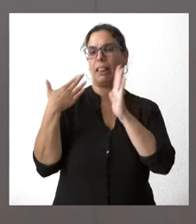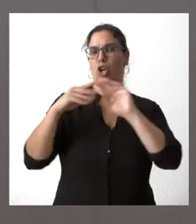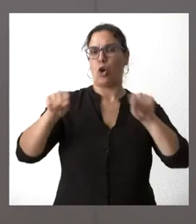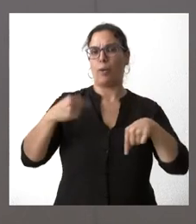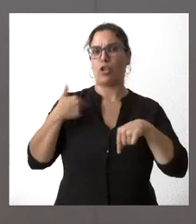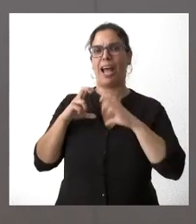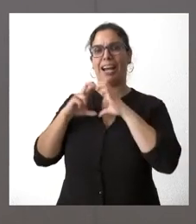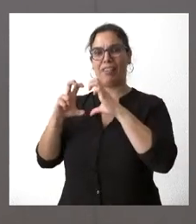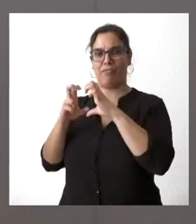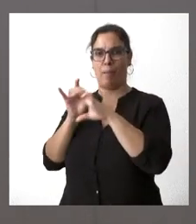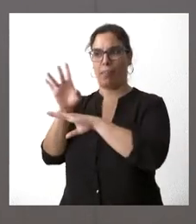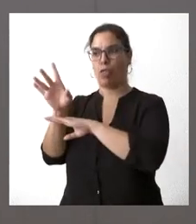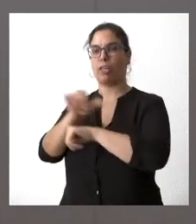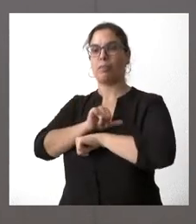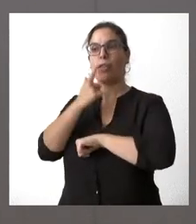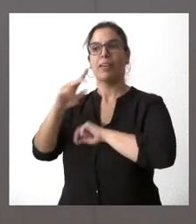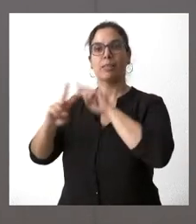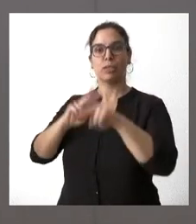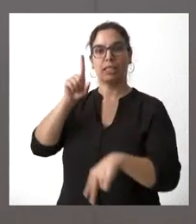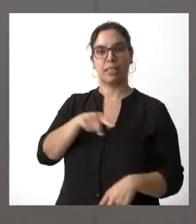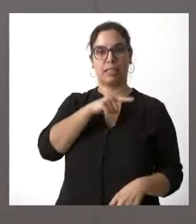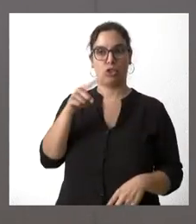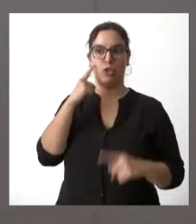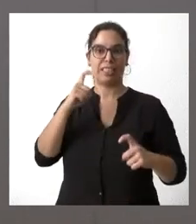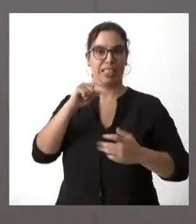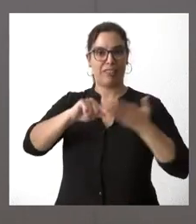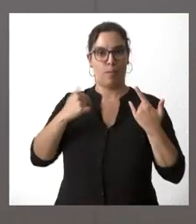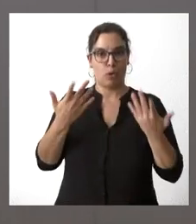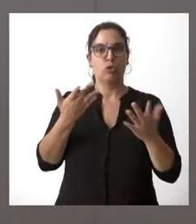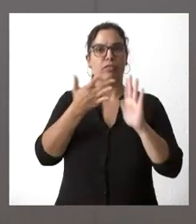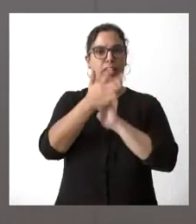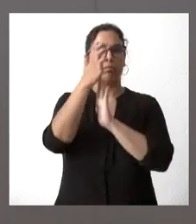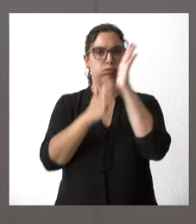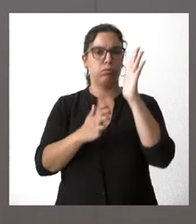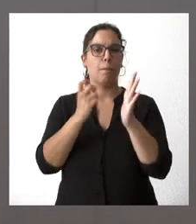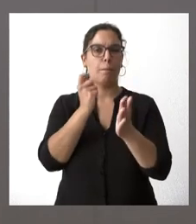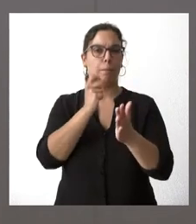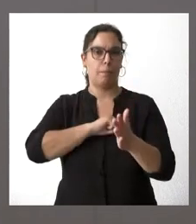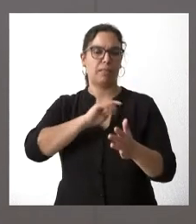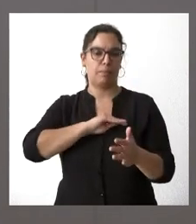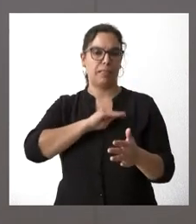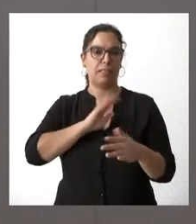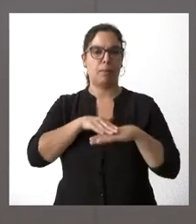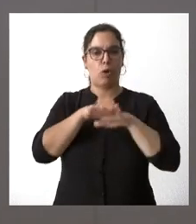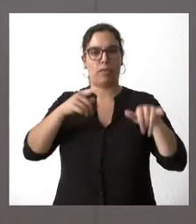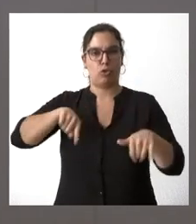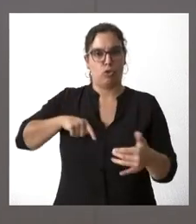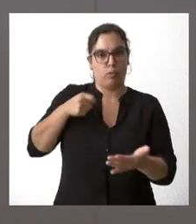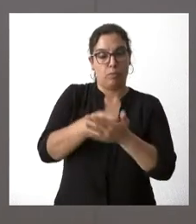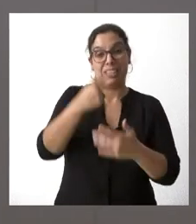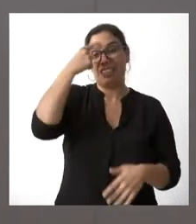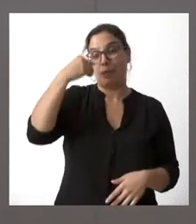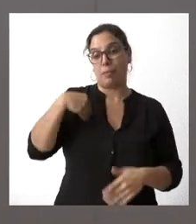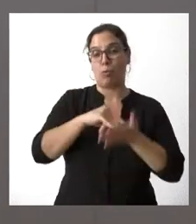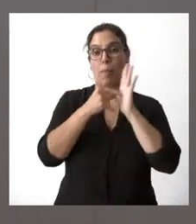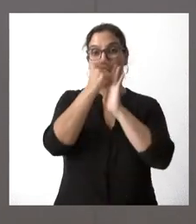a Renfe. Estamos a la espera de que cuanto antes lo podamos firmar y supone una reducción importante en la aportación de la Junta de Castilla y León. Y saben ustedes que dentro del plan